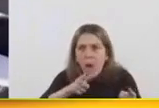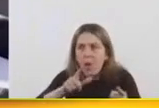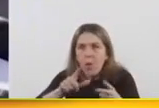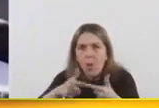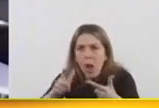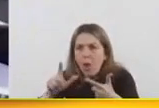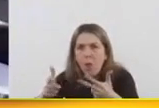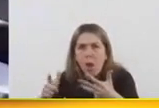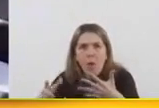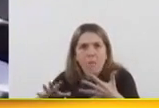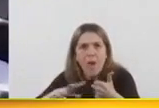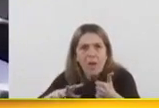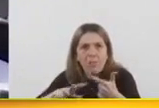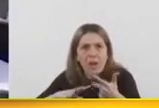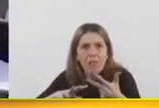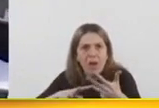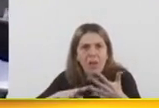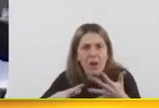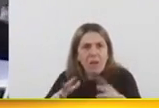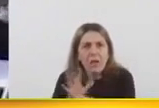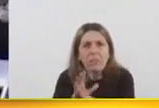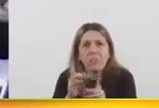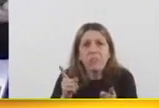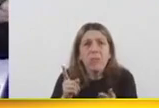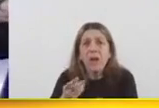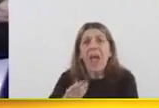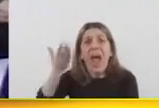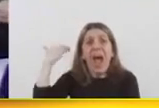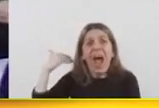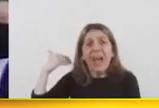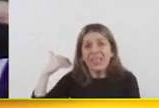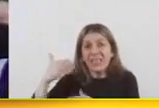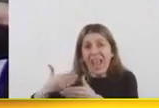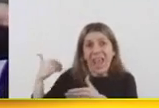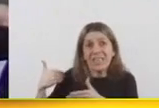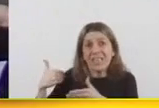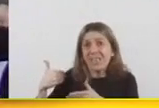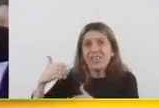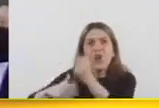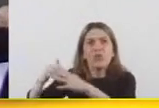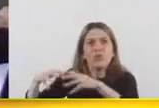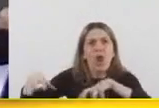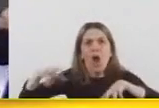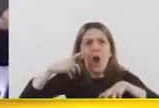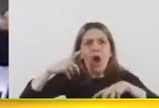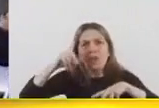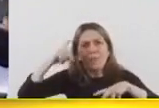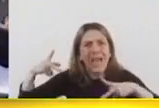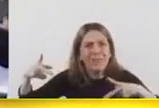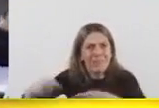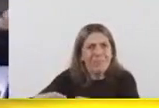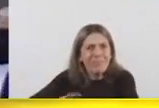que faltaba en la Argentina. Porque en la Argentina se habían dejado de construir hospitales. Y estuvimos con Axel y con todos los gobernadores